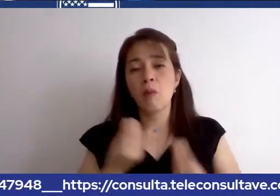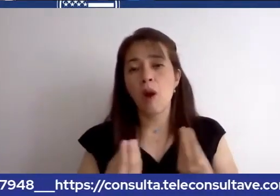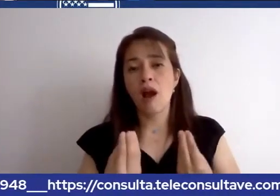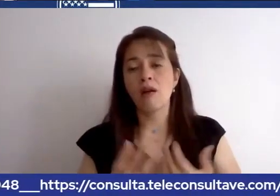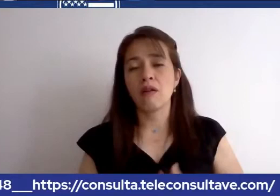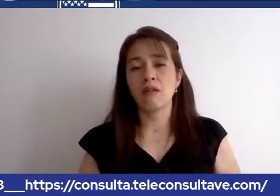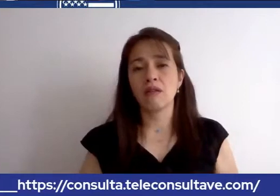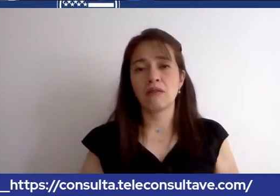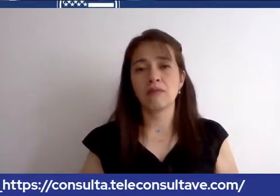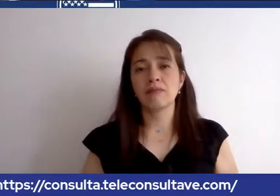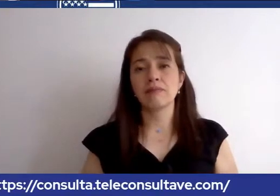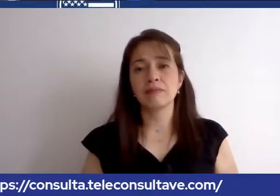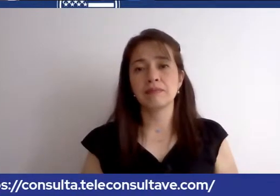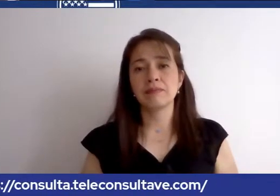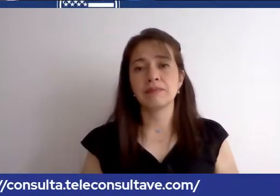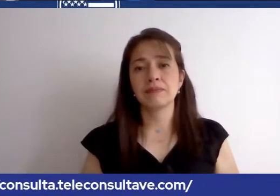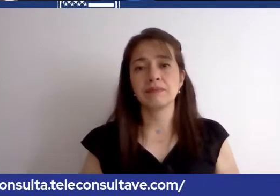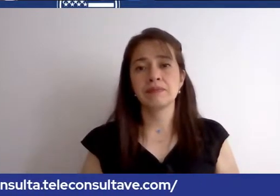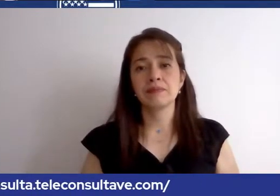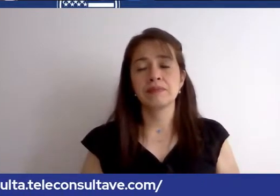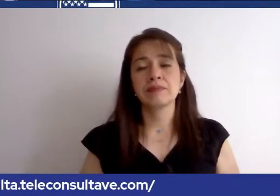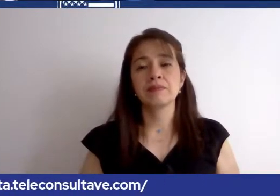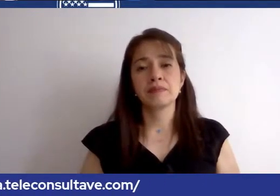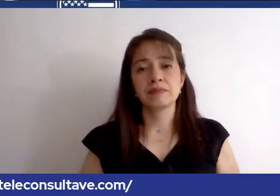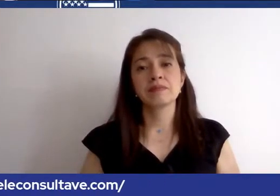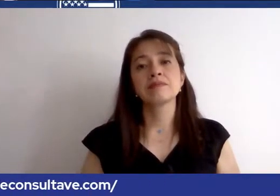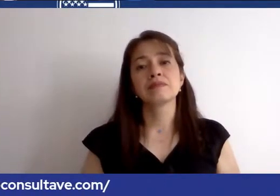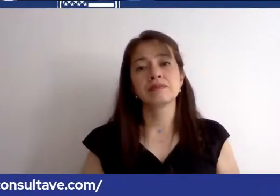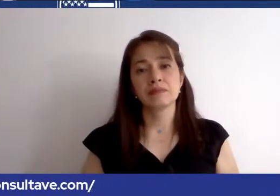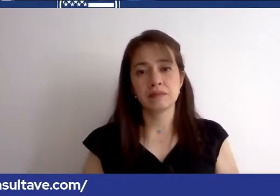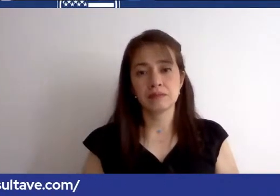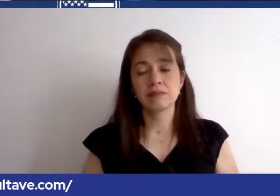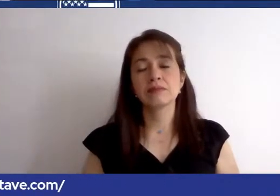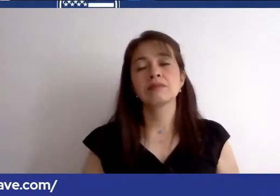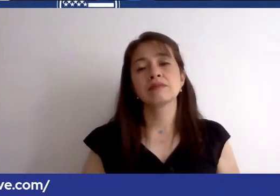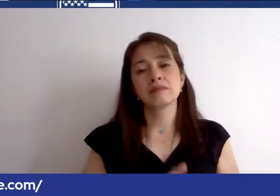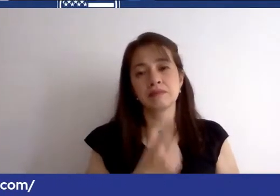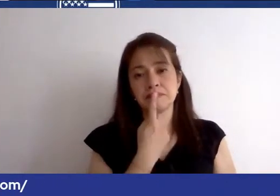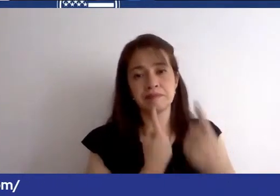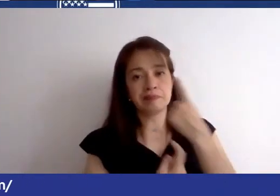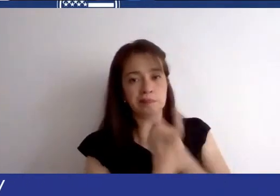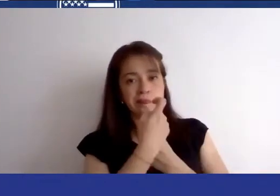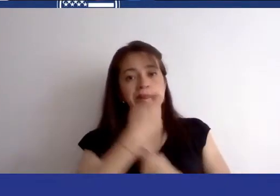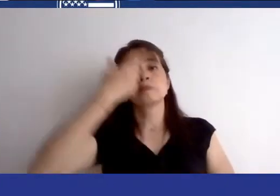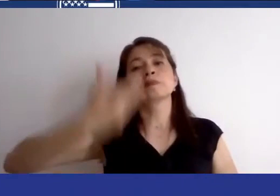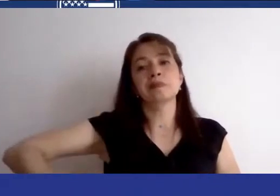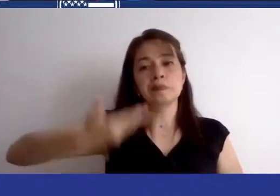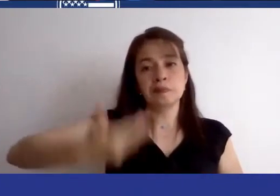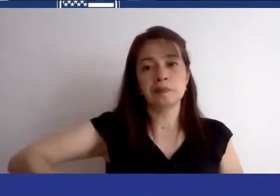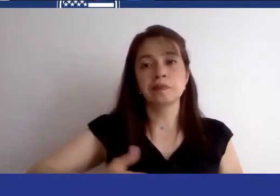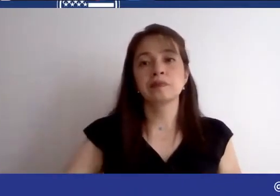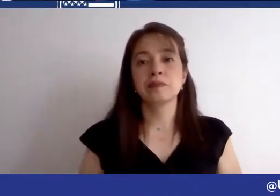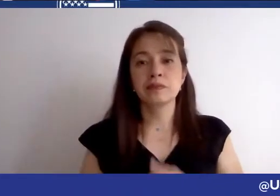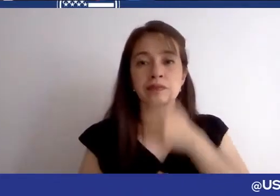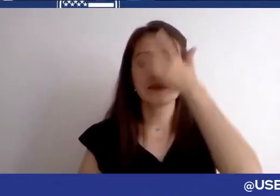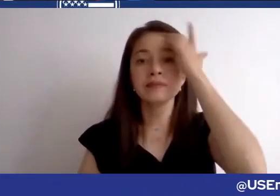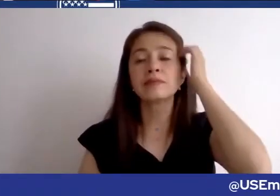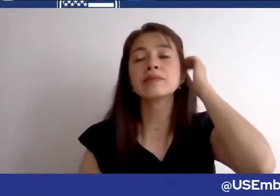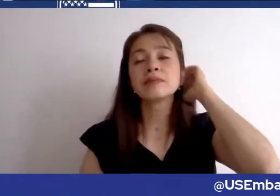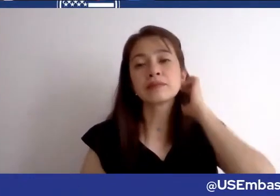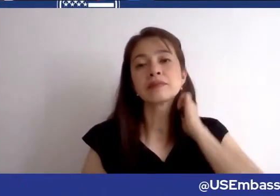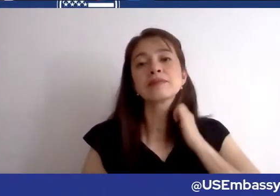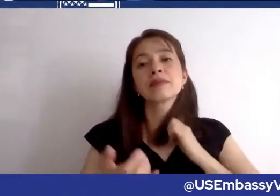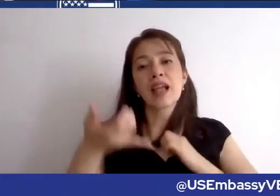pregunta muy importante porque sabemos que tenemos,